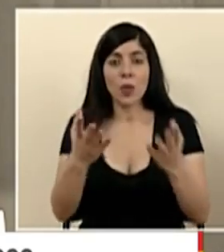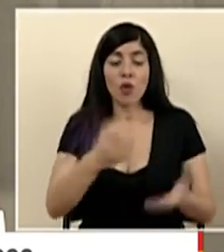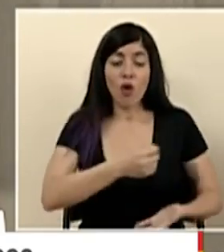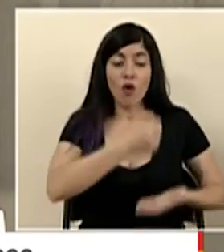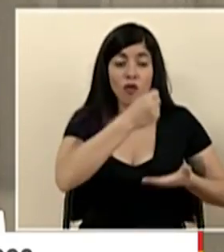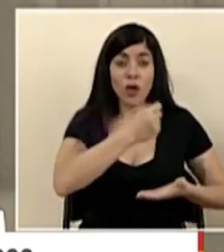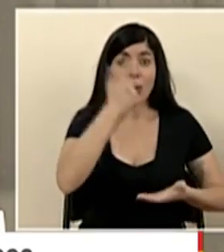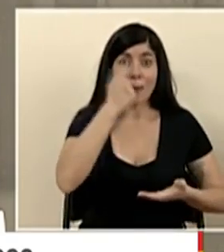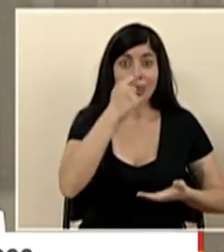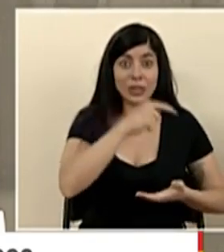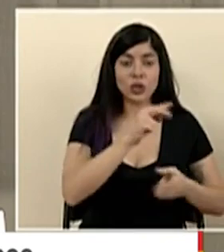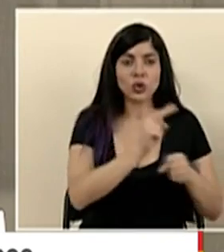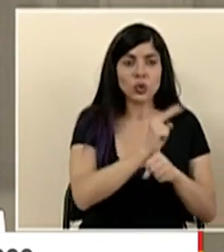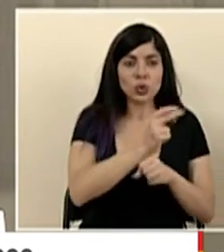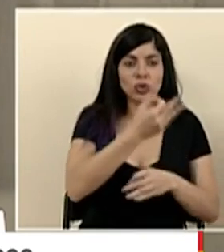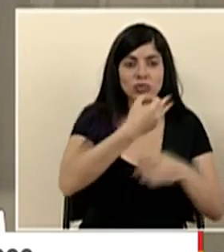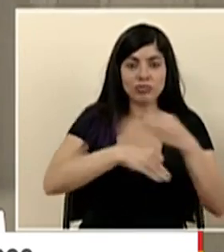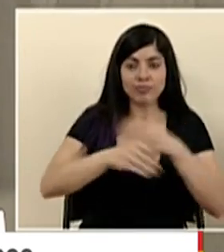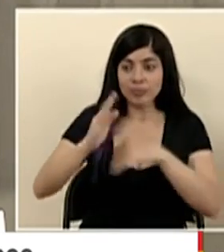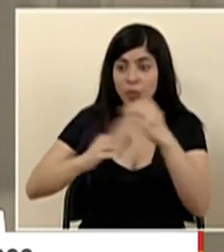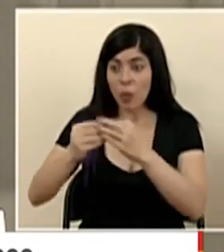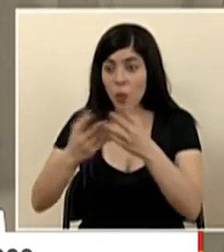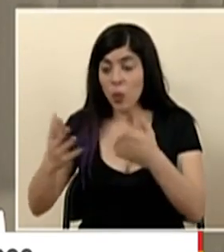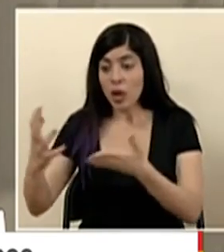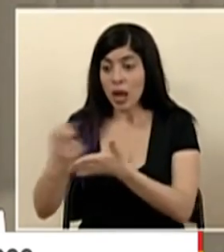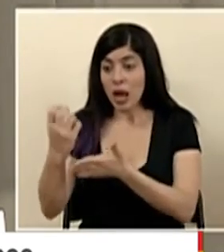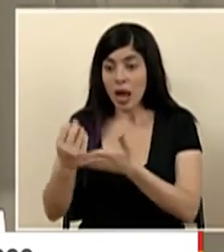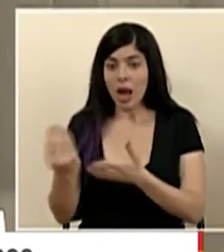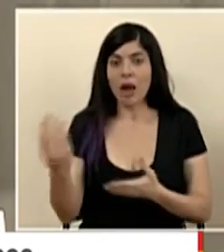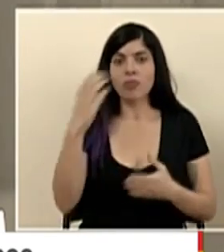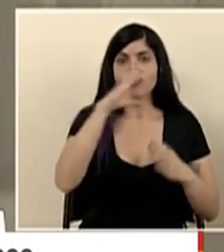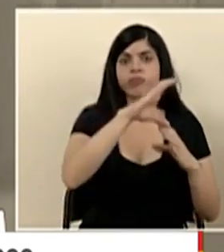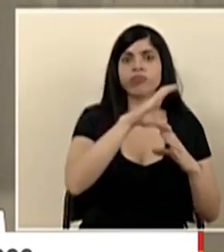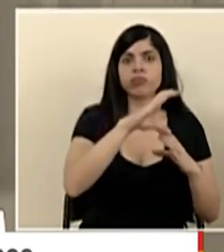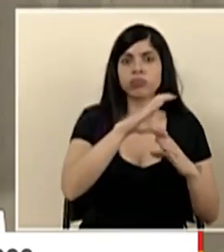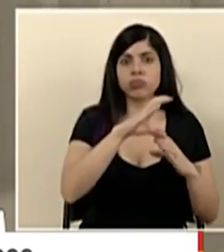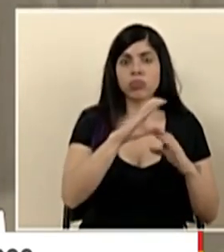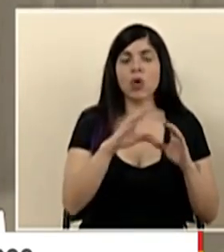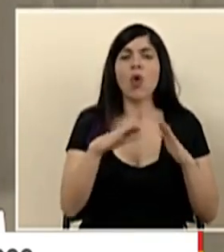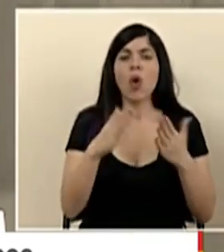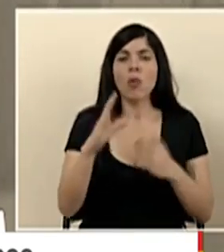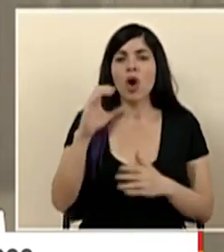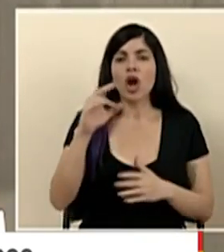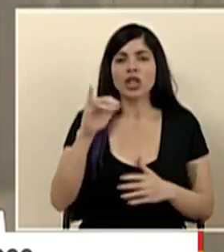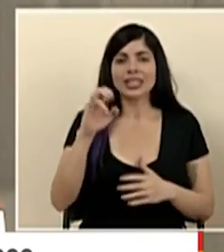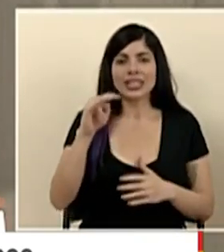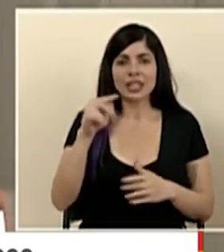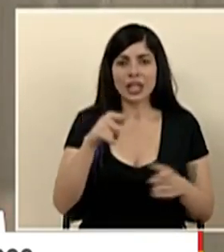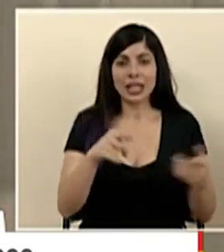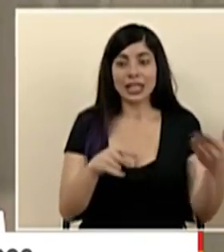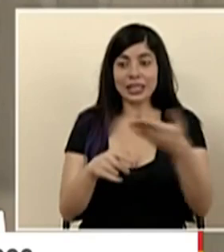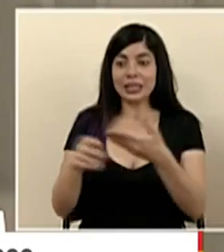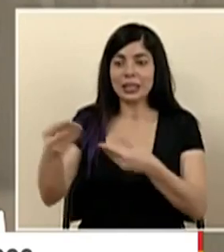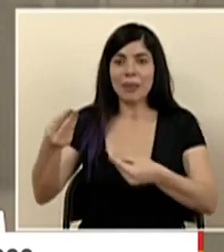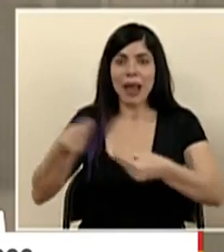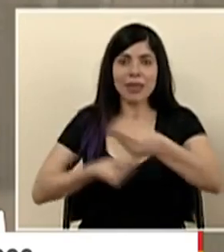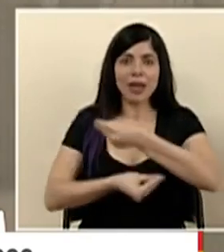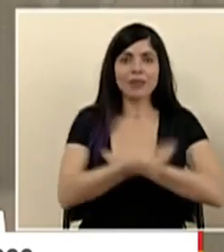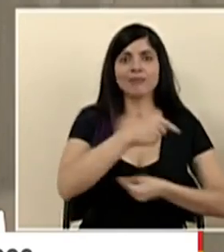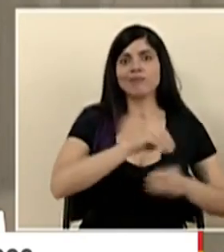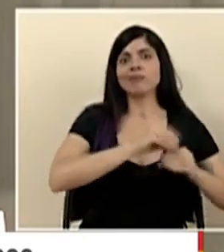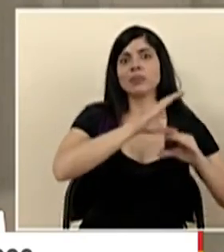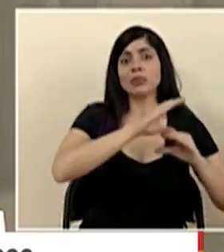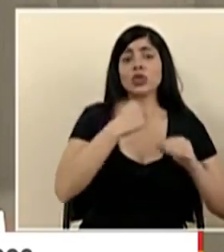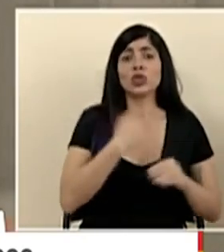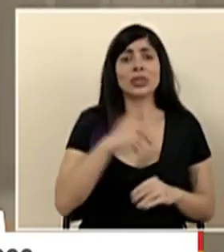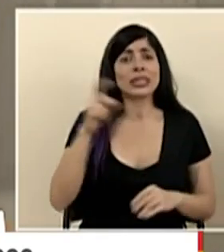pensiones se invierten en obra pública que se devuelve o se reviente por ejemplo a través de vida de concesiones nosotros tenemos una gran necesidad de